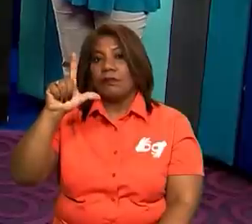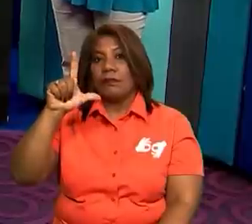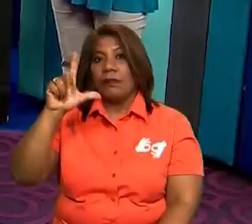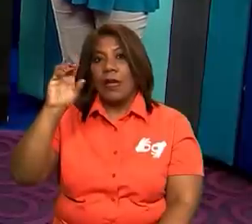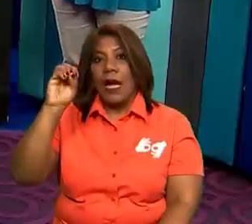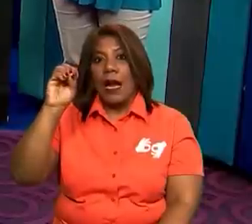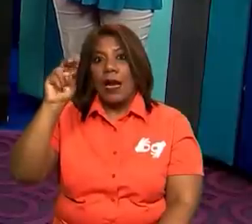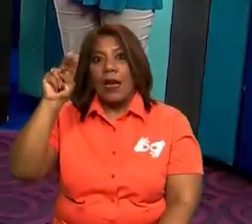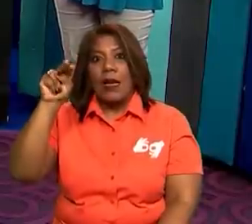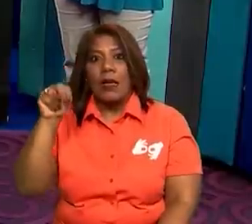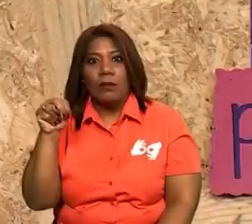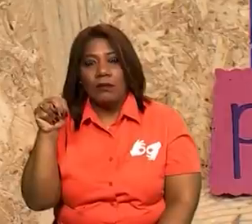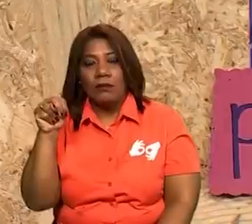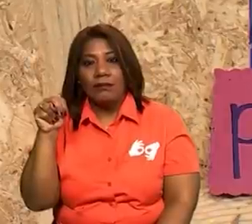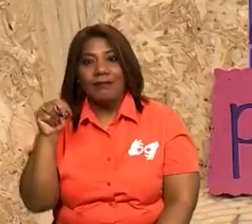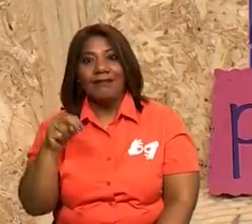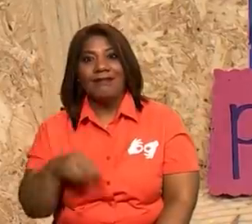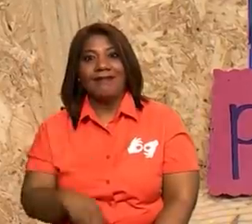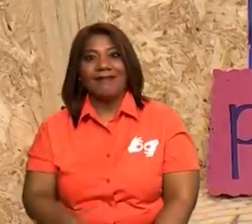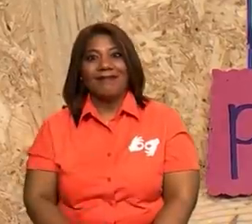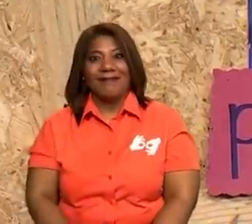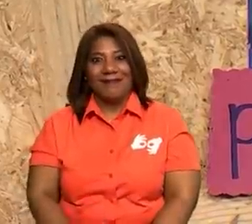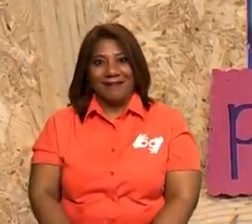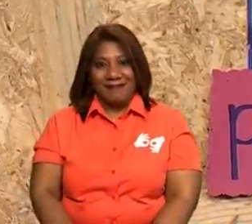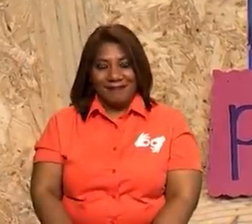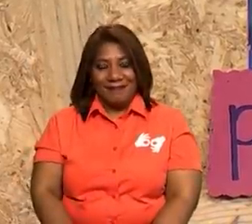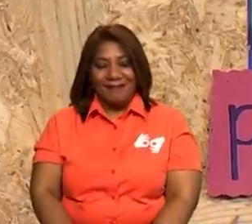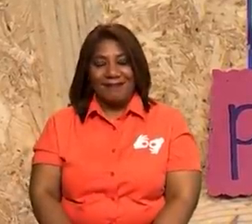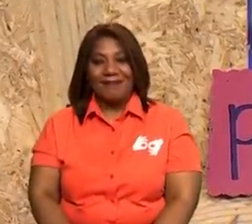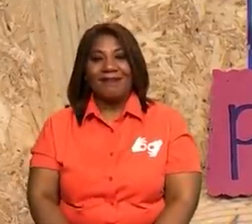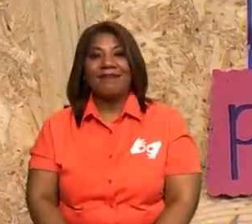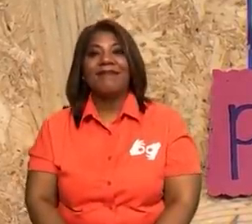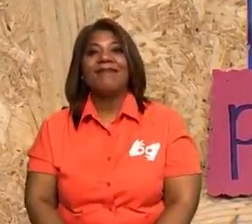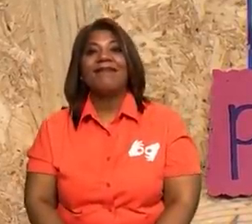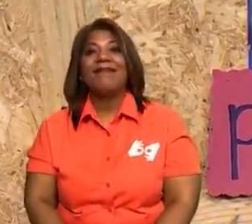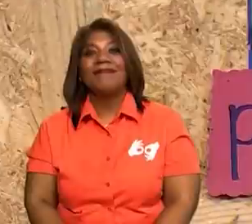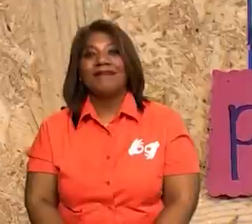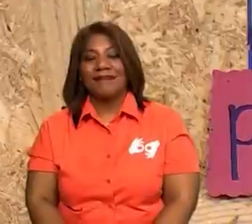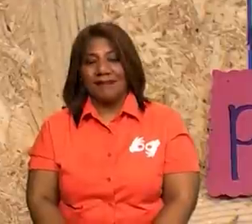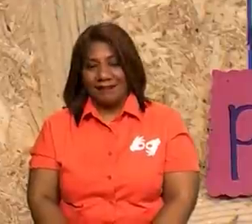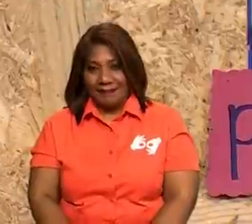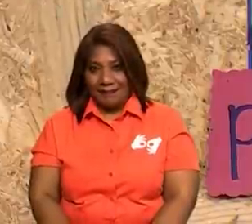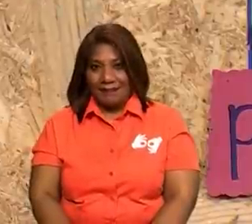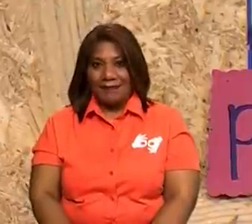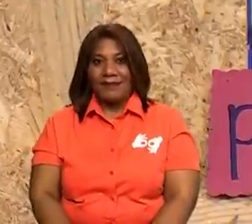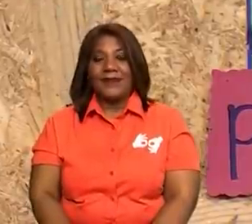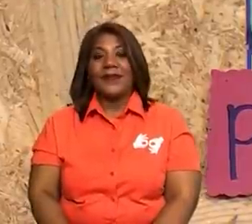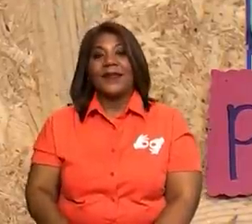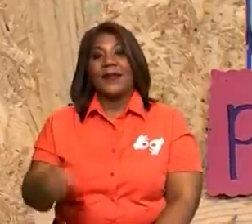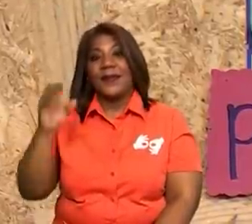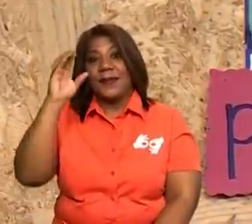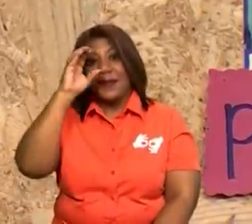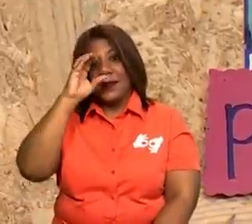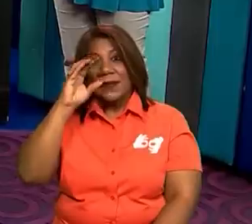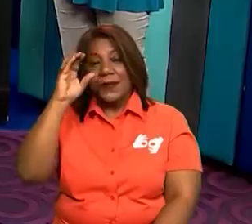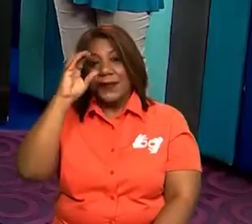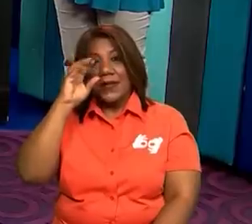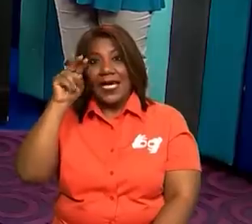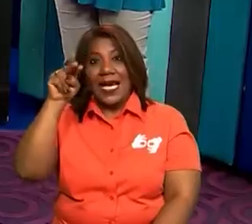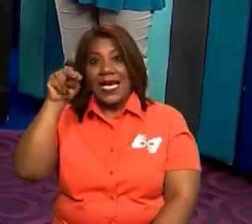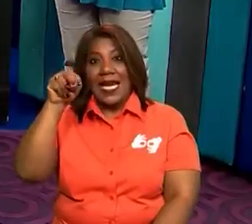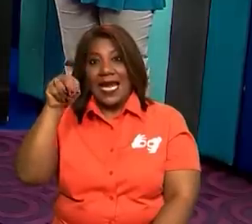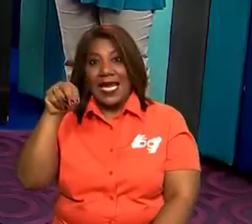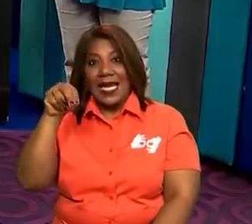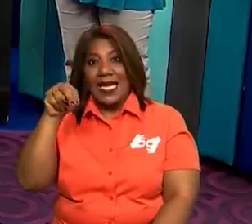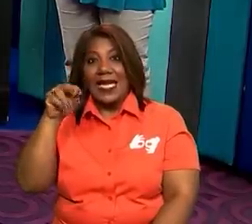Recuerden que vamos a encerrar las palabras de las imágenes que tienen la N al final. Balón.